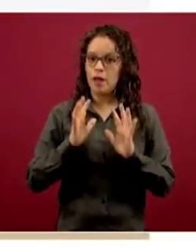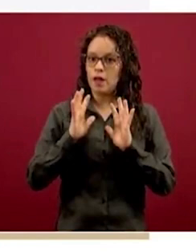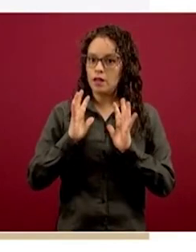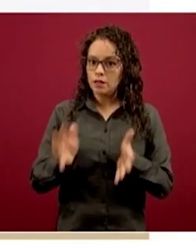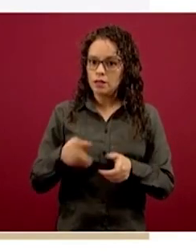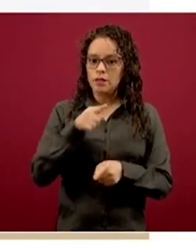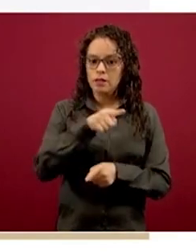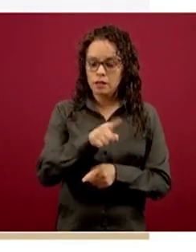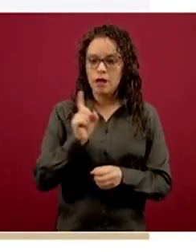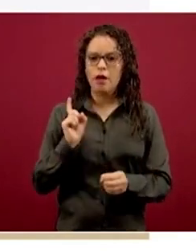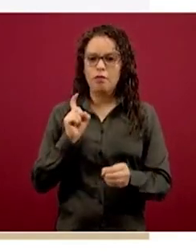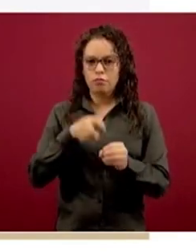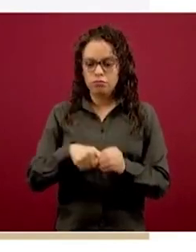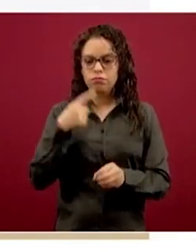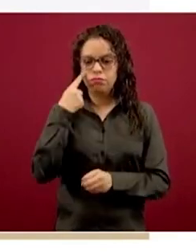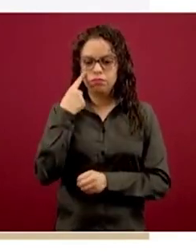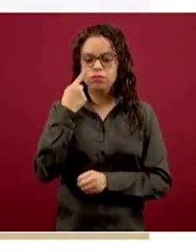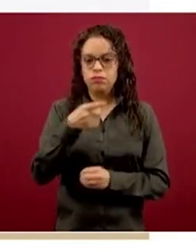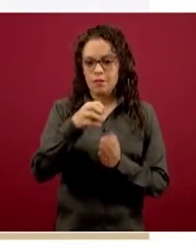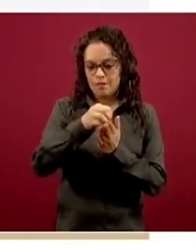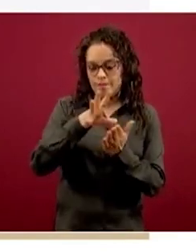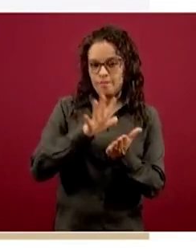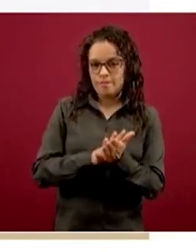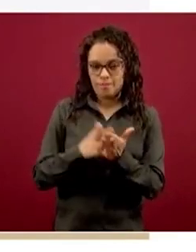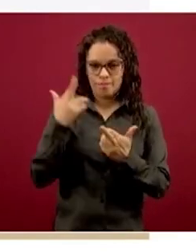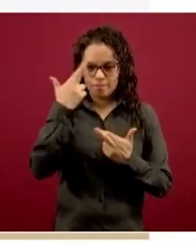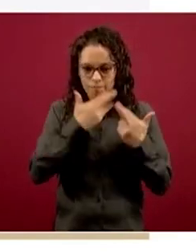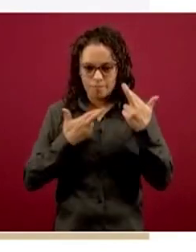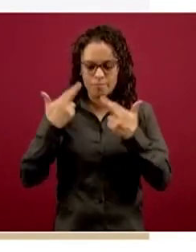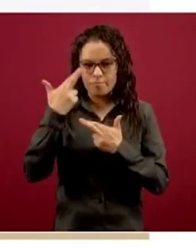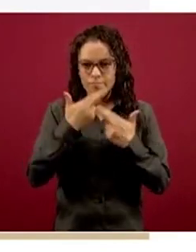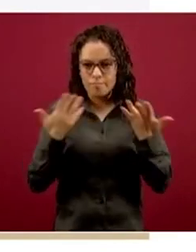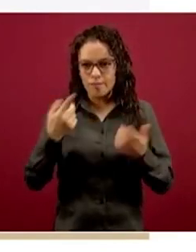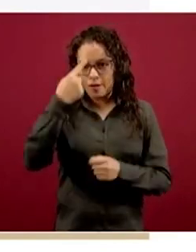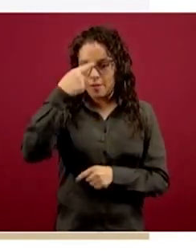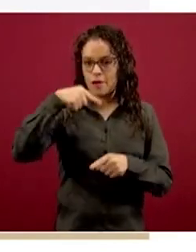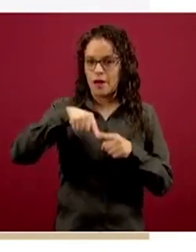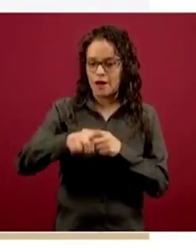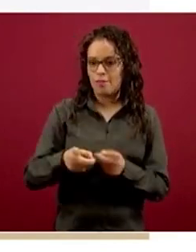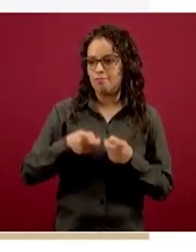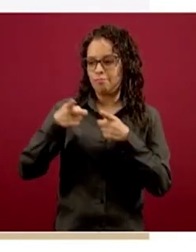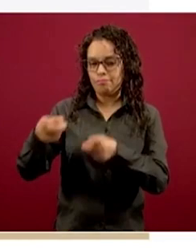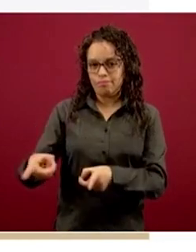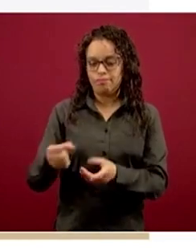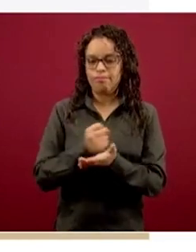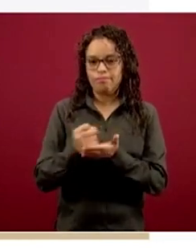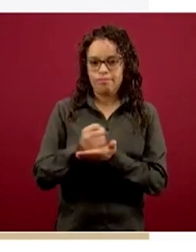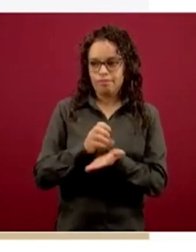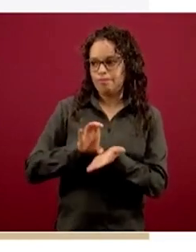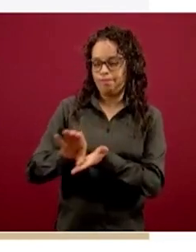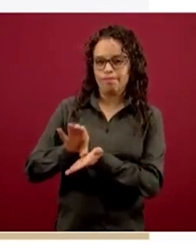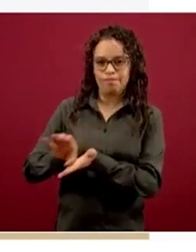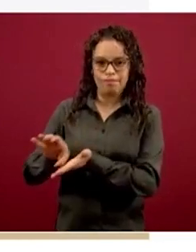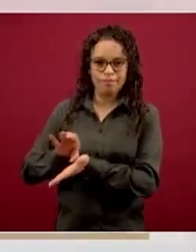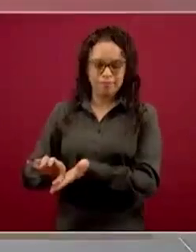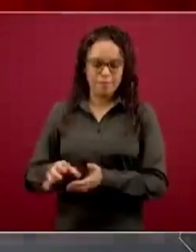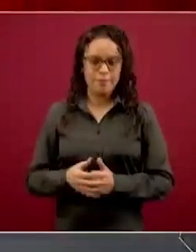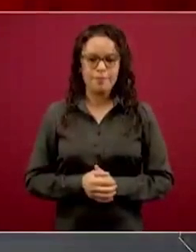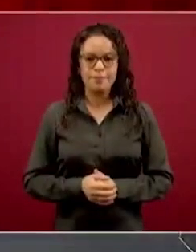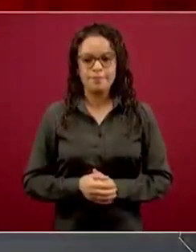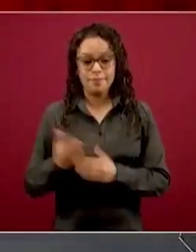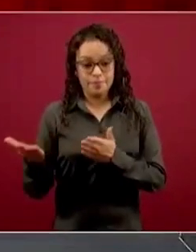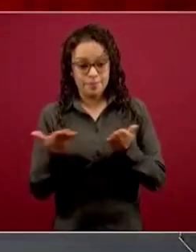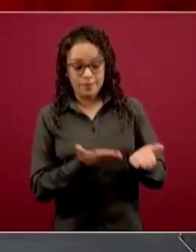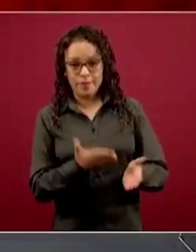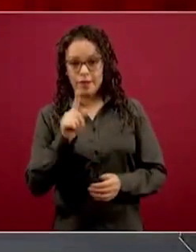fueron validados, que tenemos su registro y a quienes se les va a empezar a pagar. Aquí está justamente la tesorera Galia